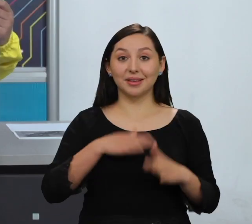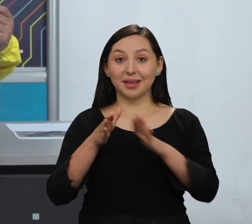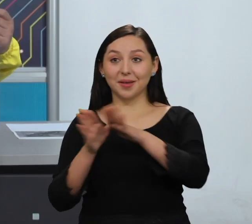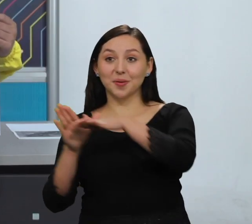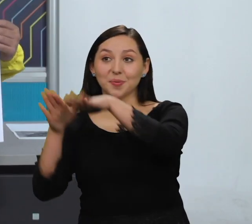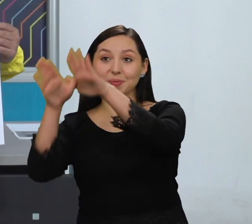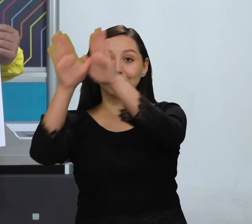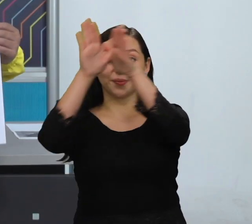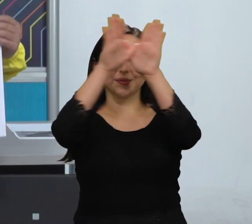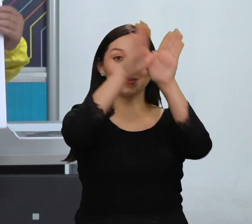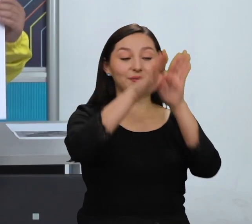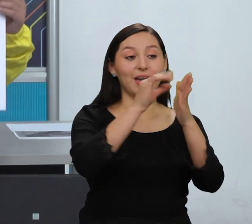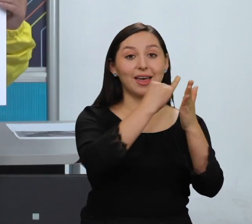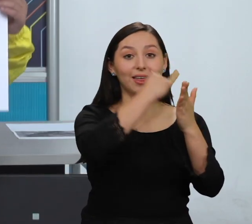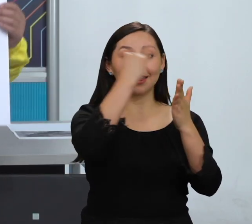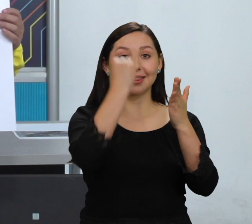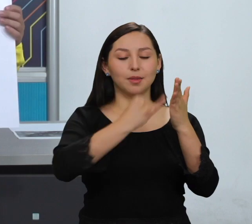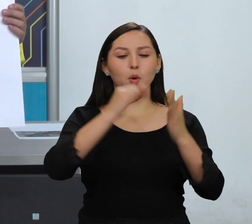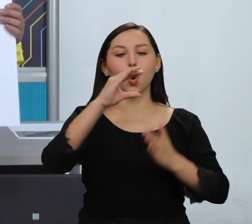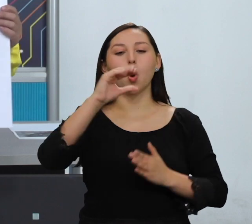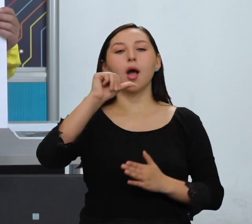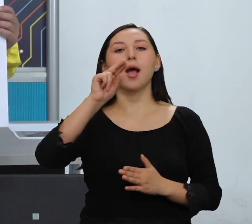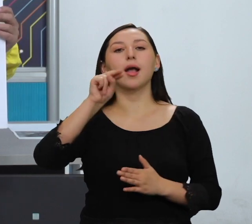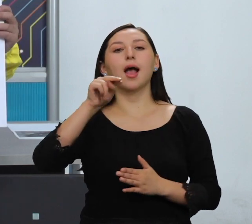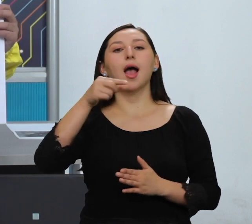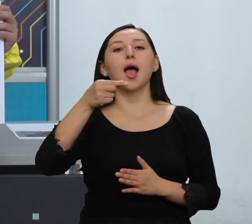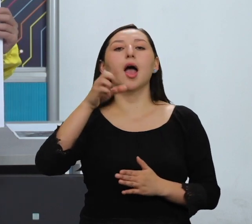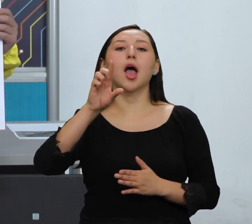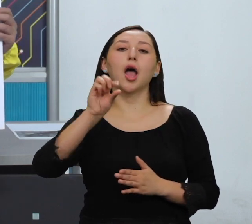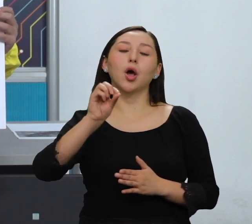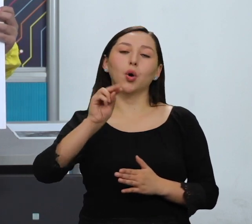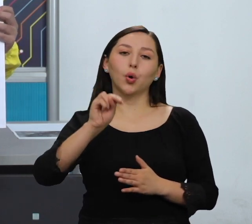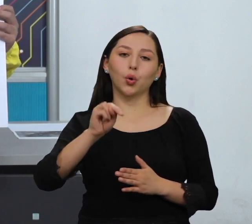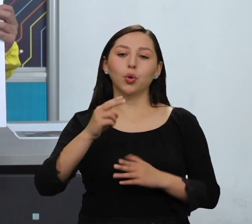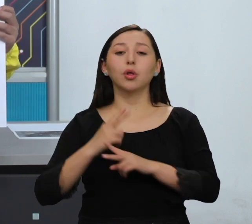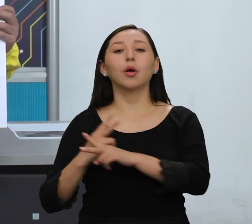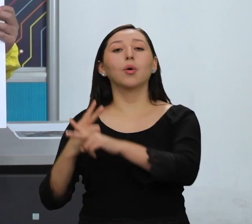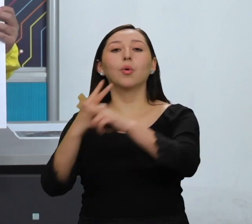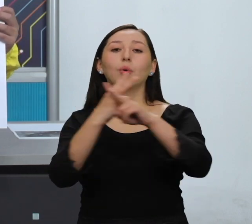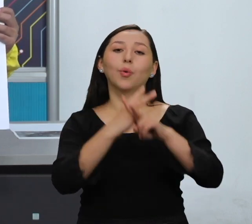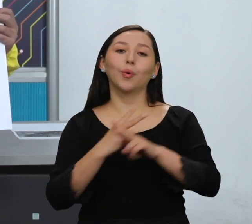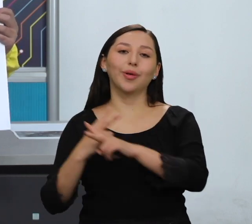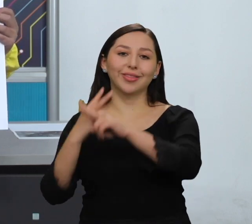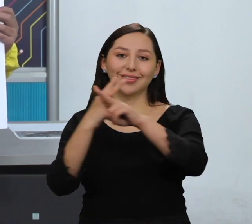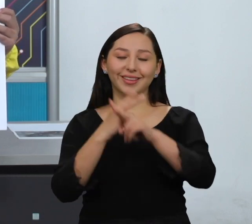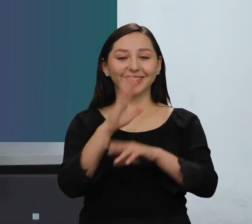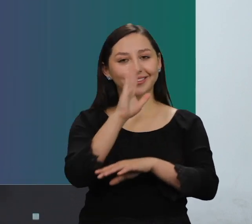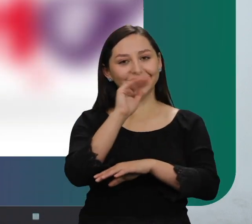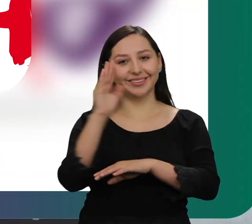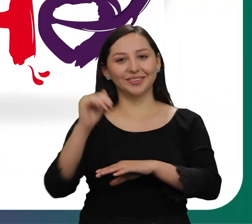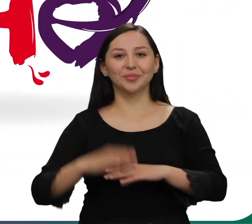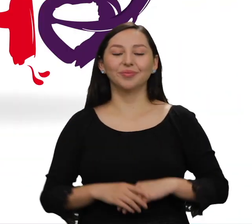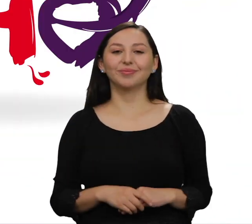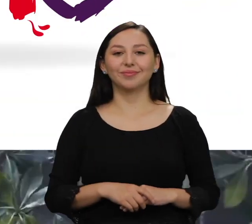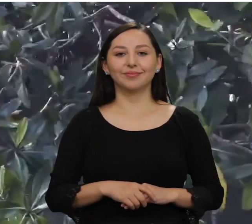Este es el de mi dibujo, es un canclón Cuide los manglares porque viven diferentes especies de aves ¡Chao!